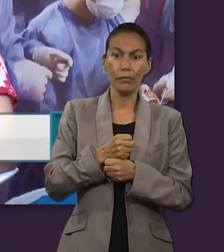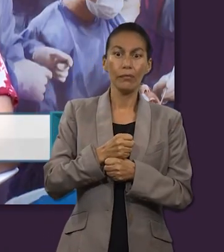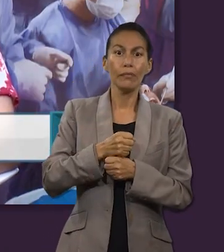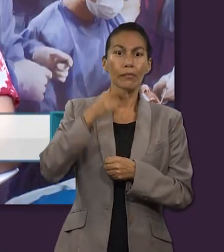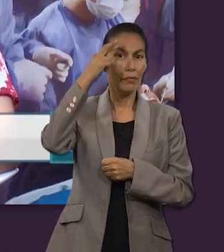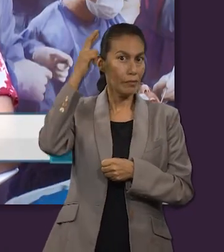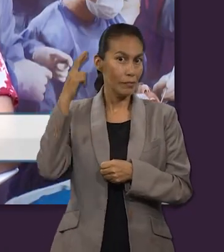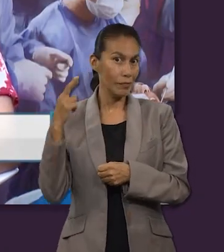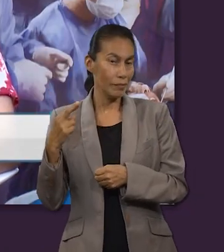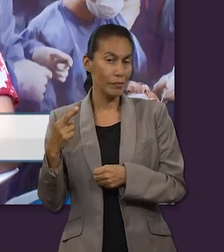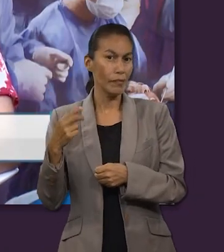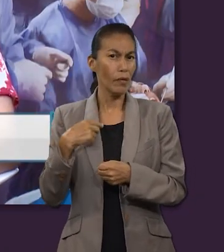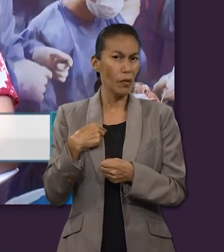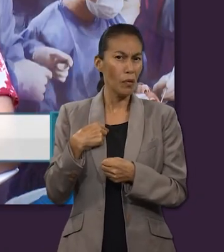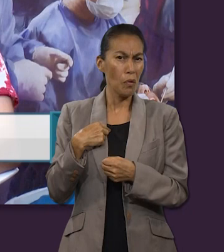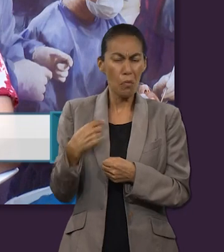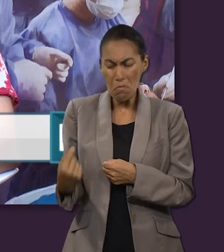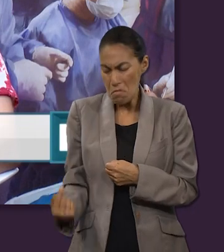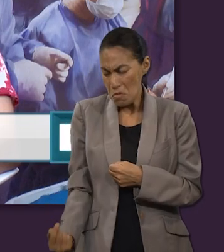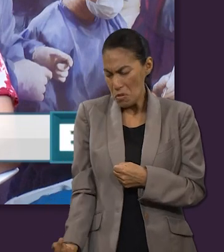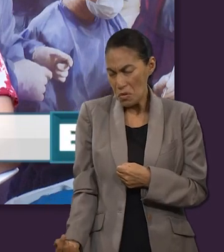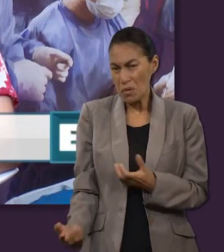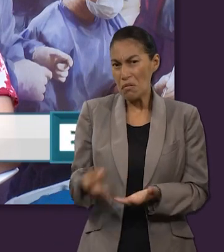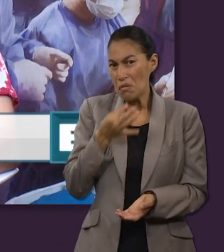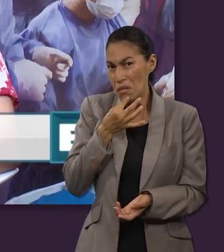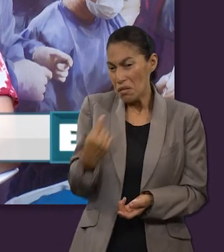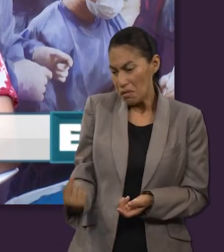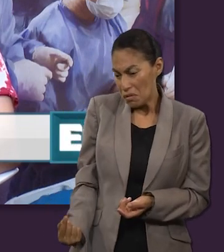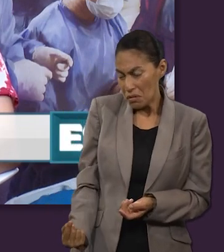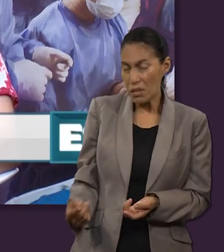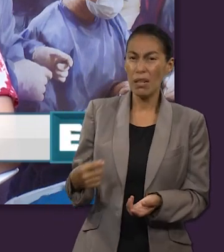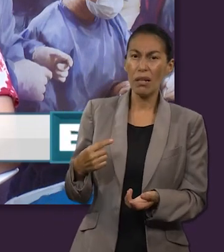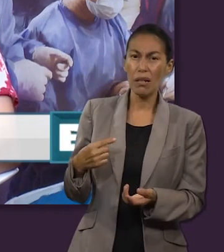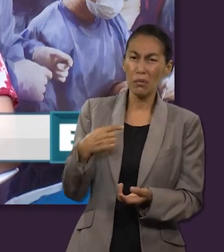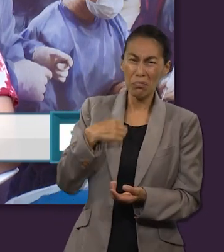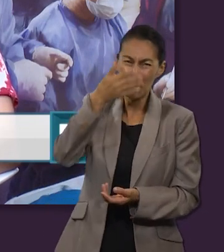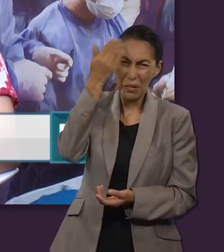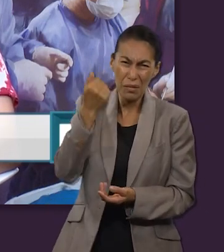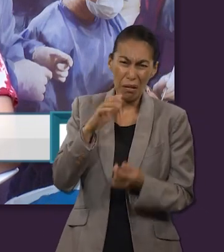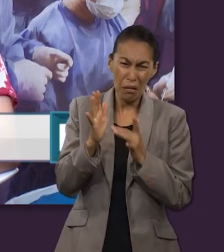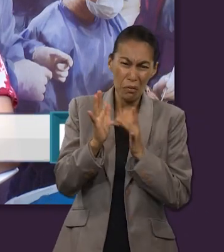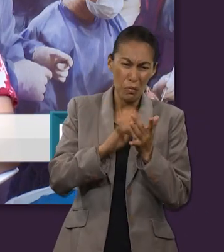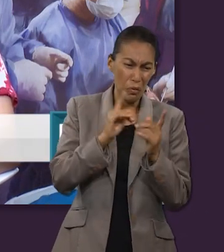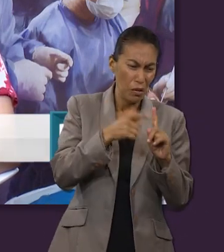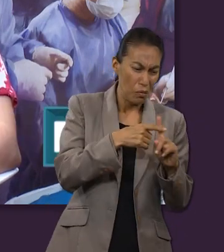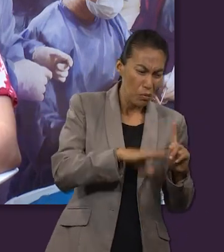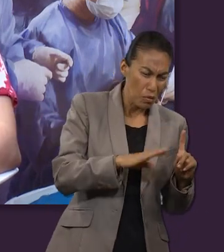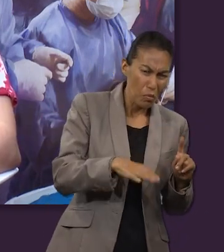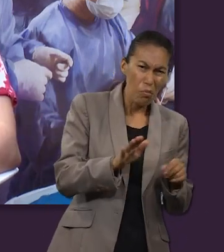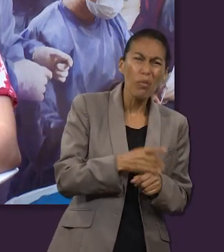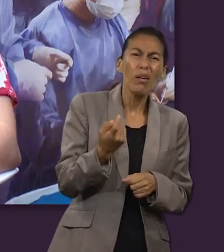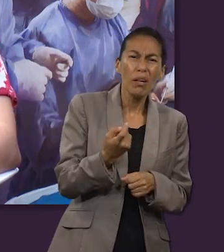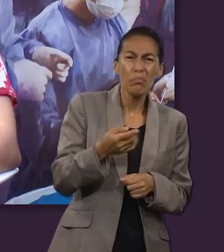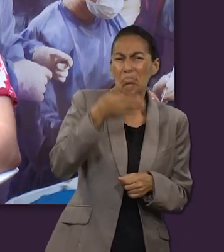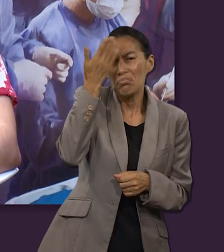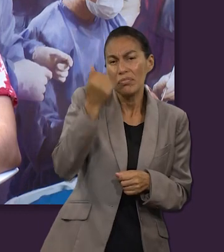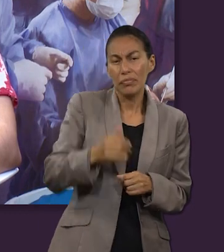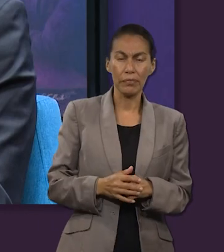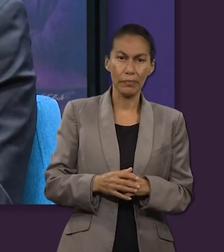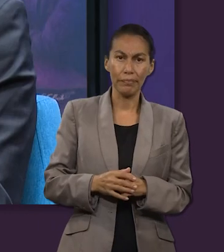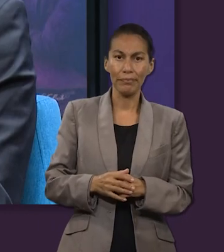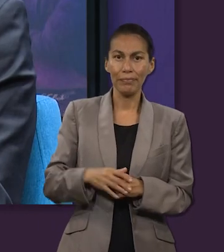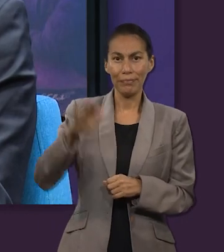y la primera vez que yo escuché sobre la cruz estaba muy pequeñita. De alguna forma no podía entender por qué Jesús había tenido que morir.